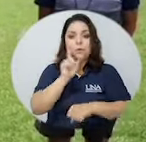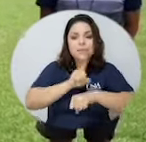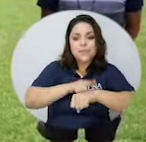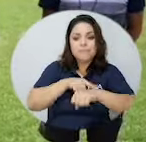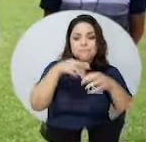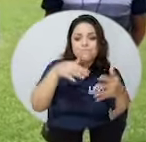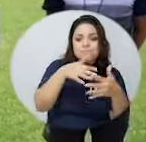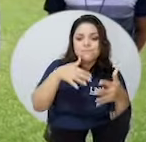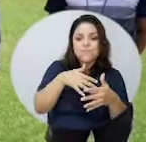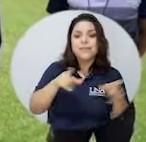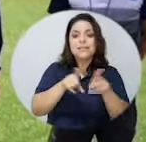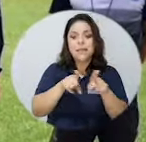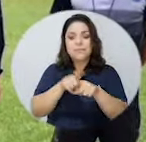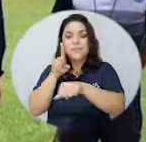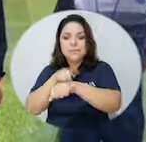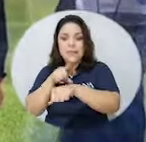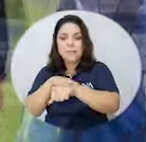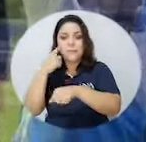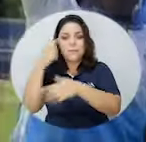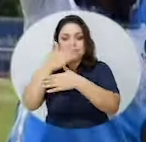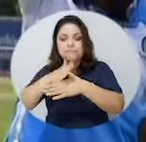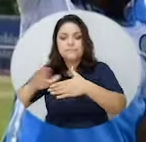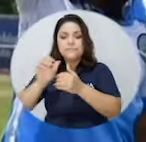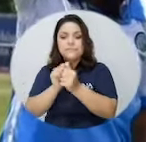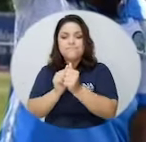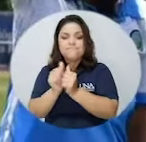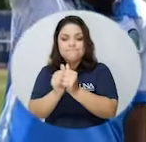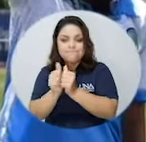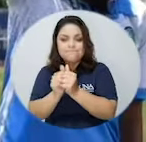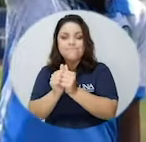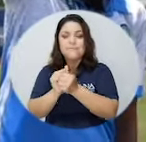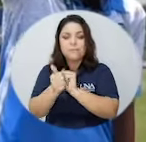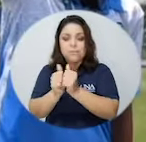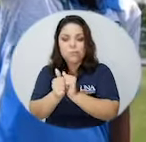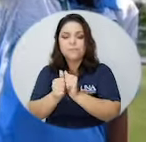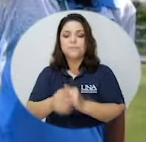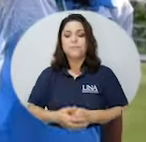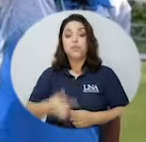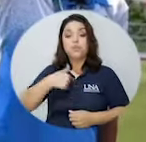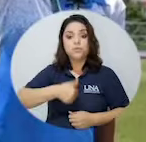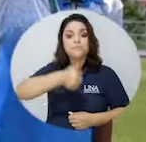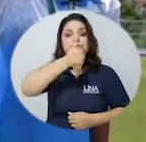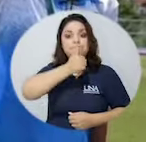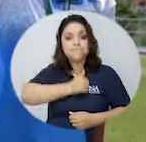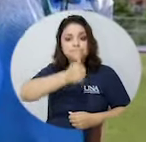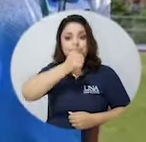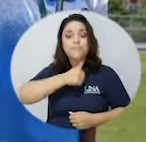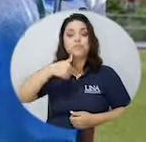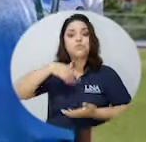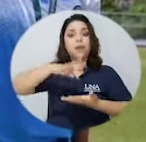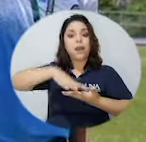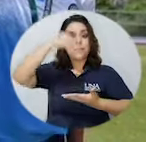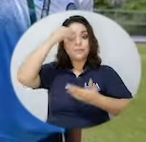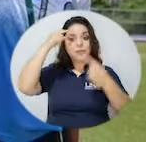tiempito para estudiar y también para los entrenamientos. Tuve que tener bastante paciencia. Yo aprendí